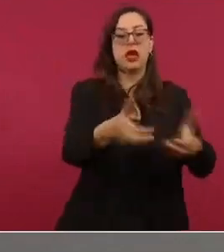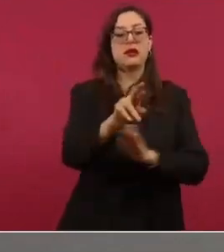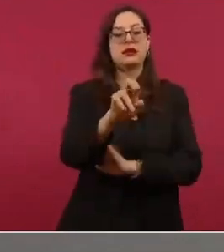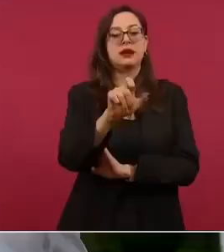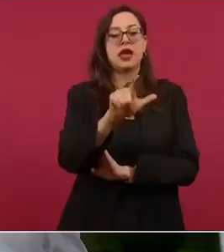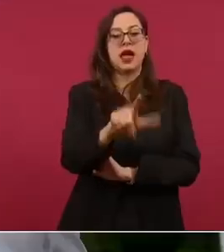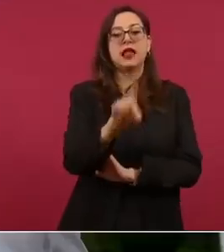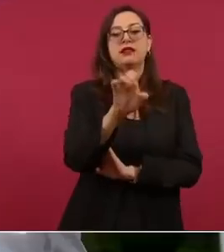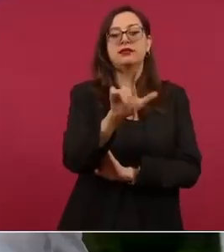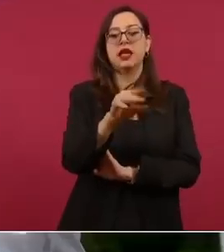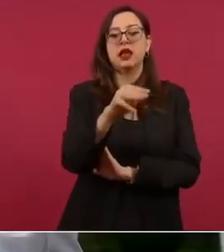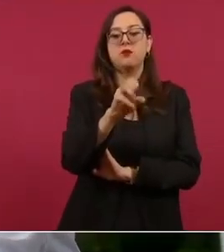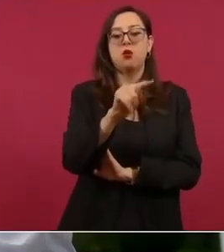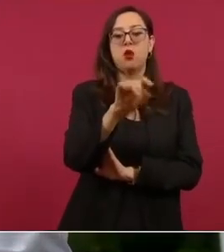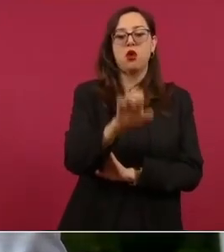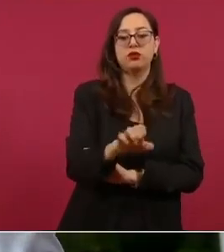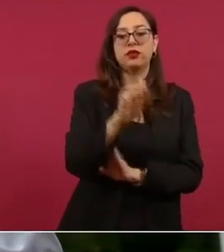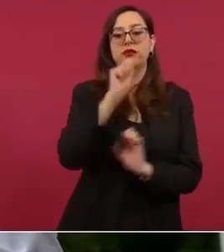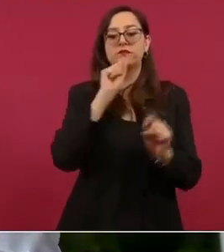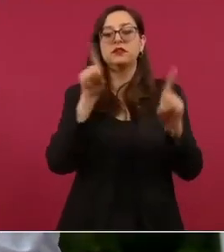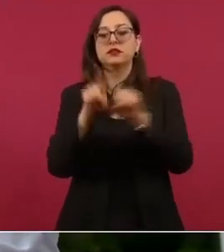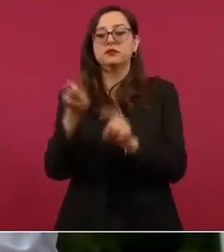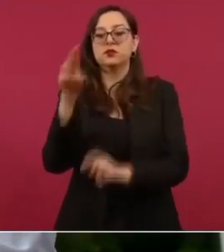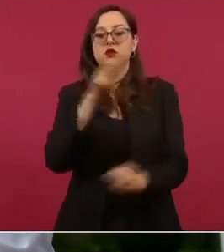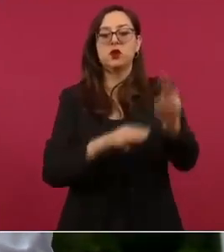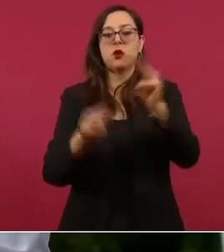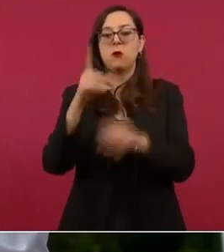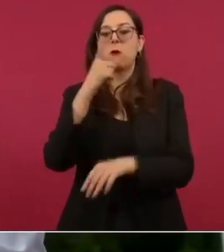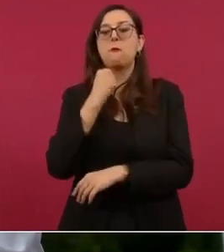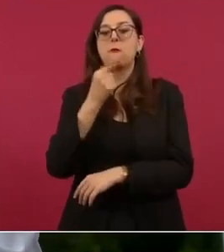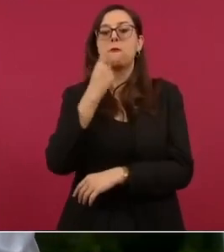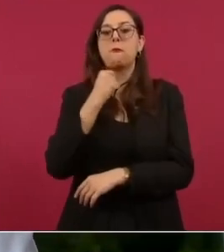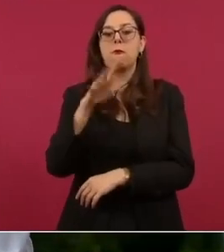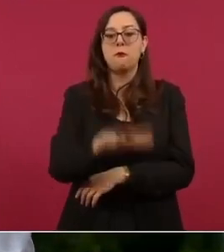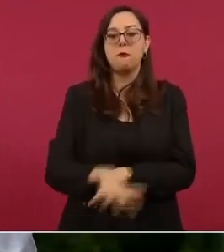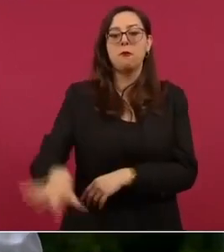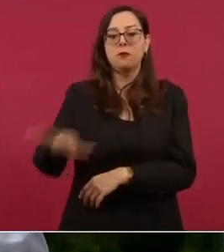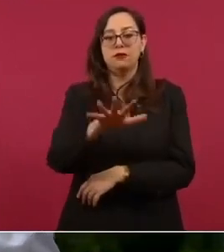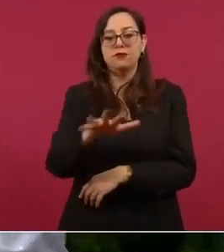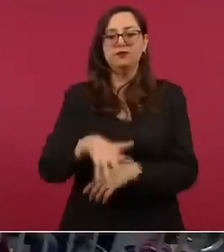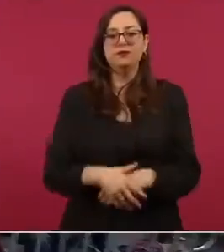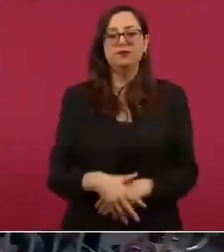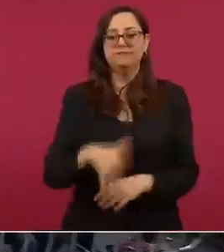y Cerro Colorado Sacualtipán la tierra de mi general